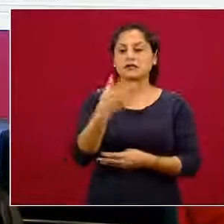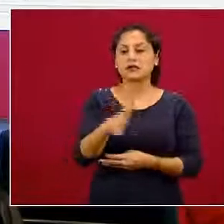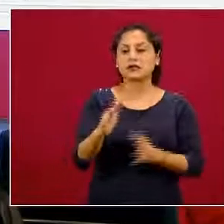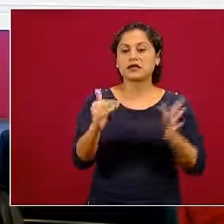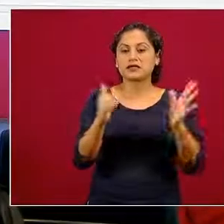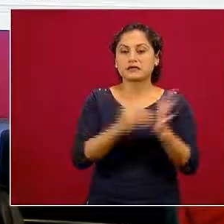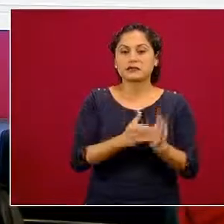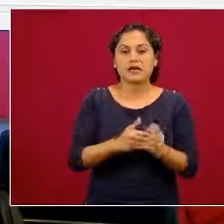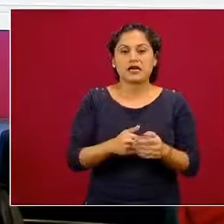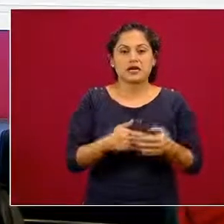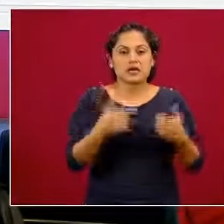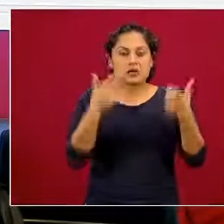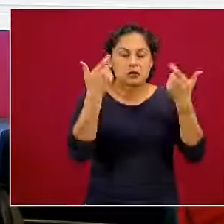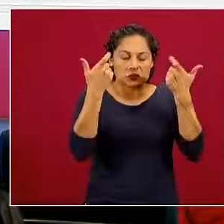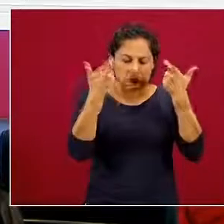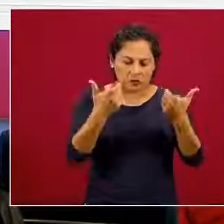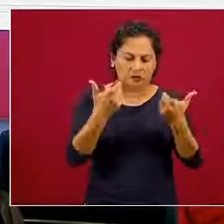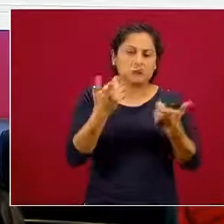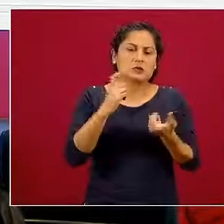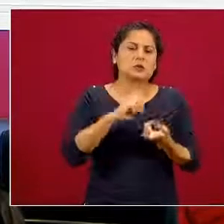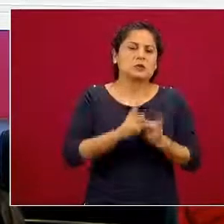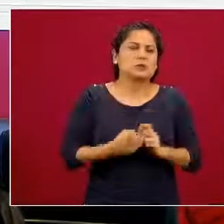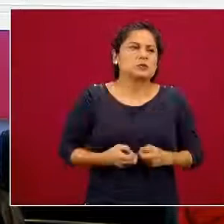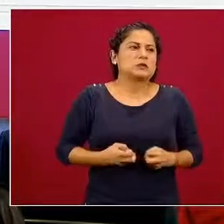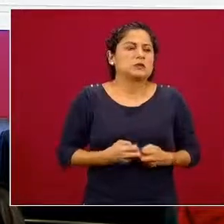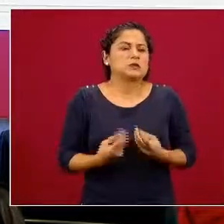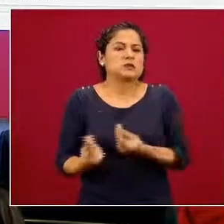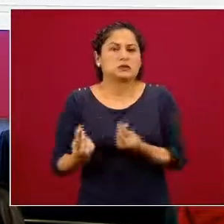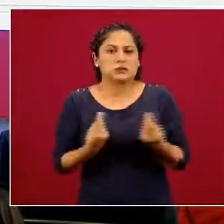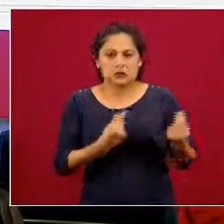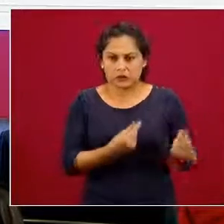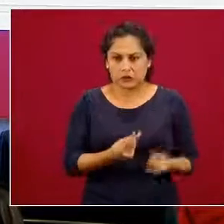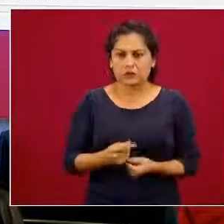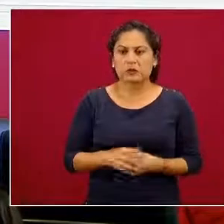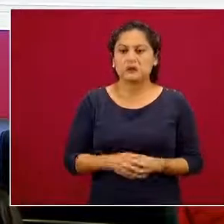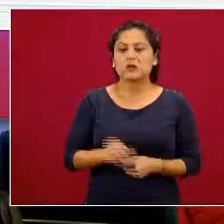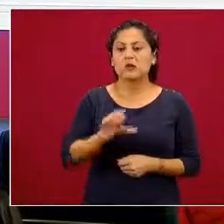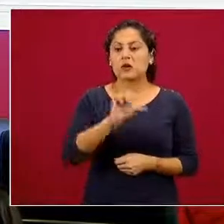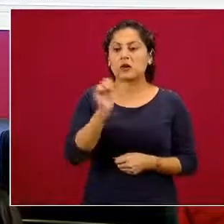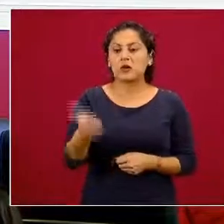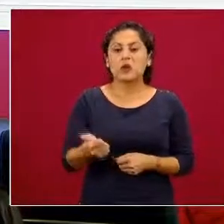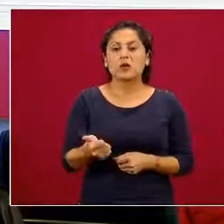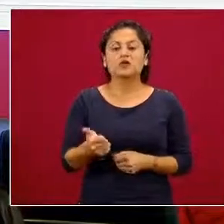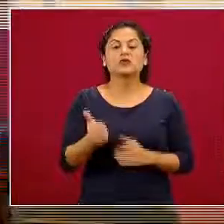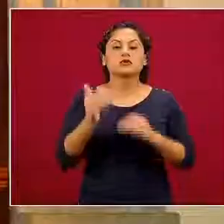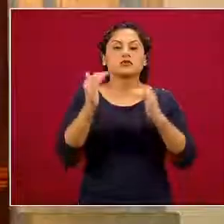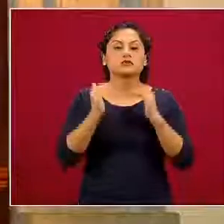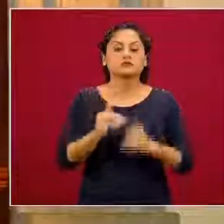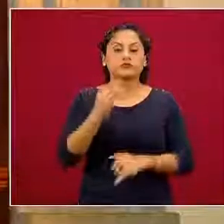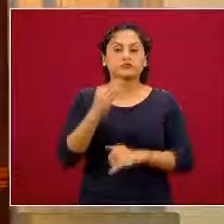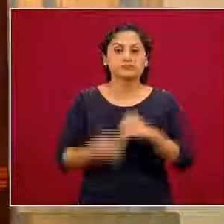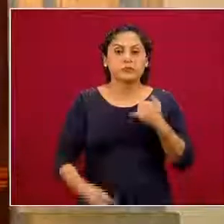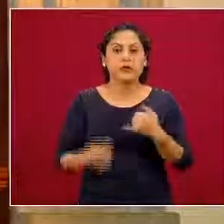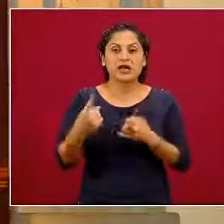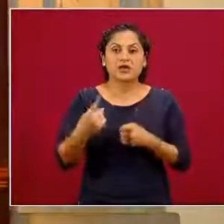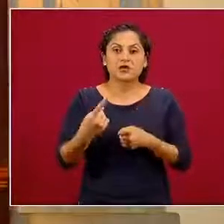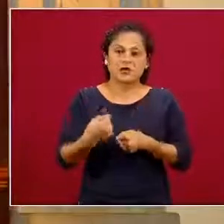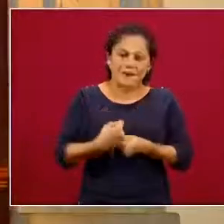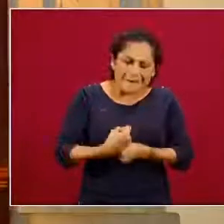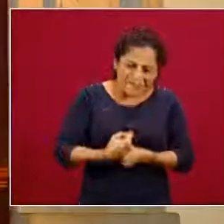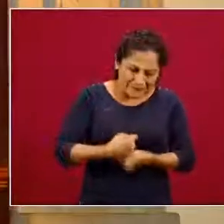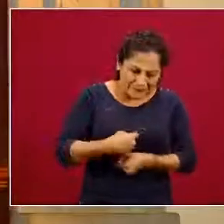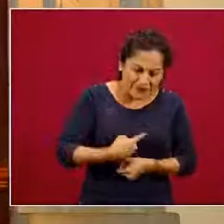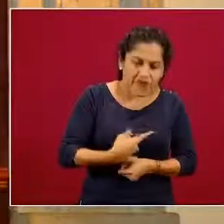ansiedad con casi 8 mil. En quinto lugar está el tema de autolesión o suicidio. Y también se ha encontrado